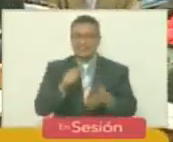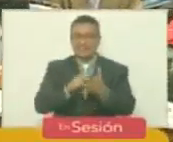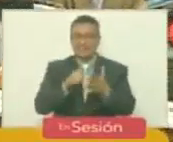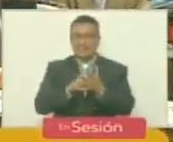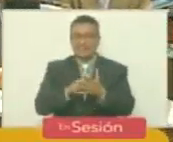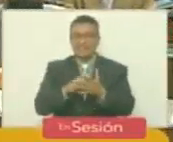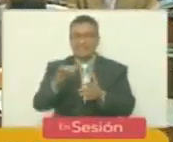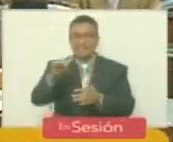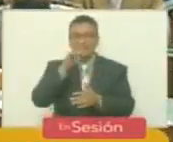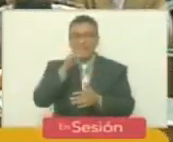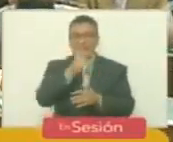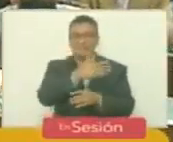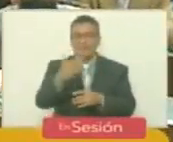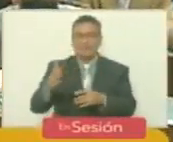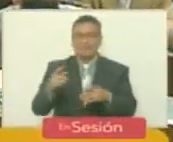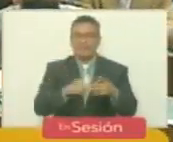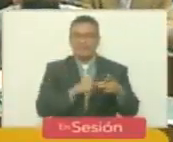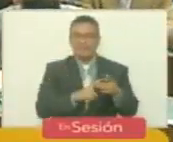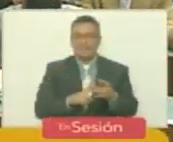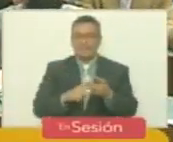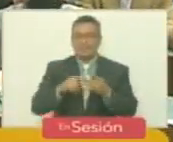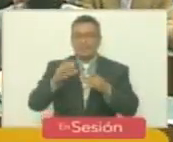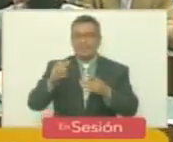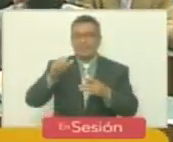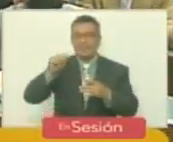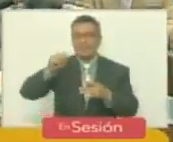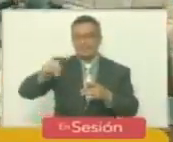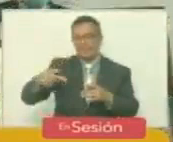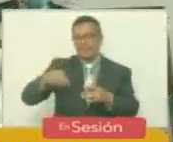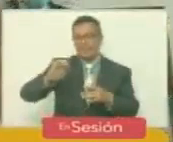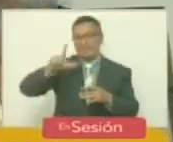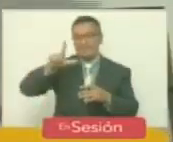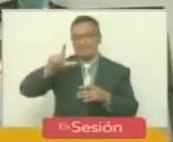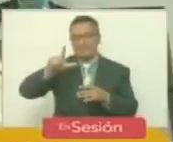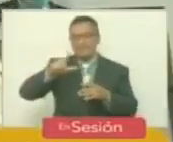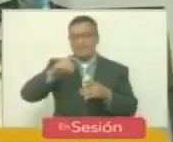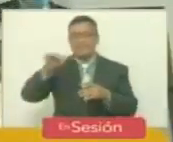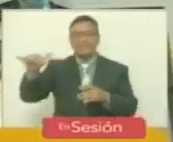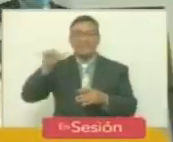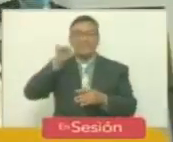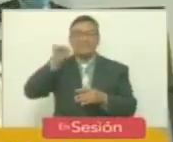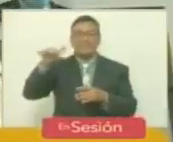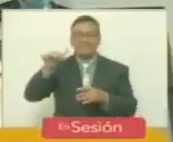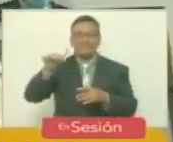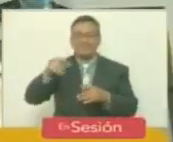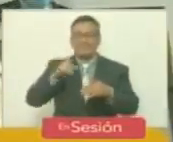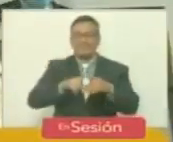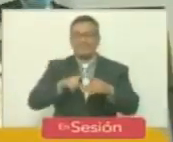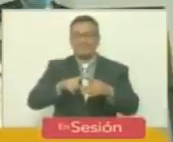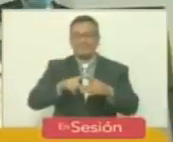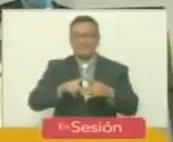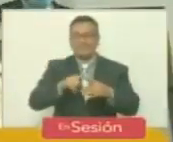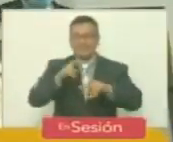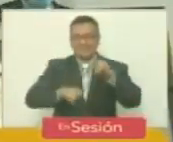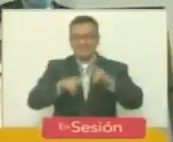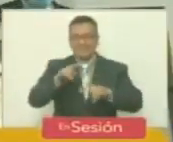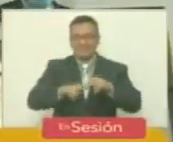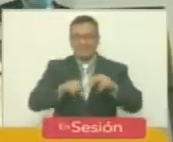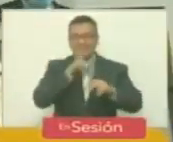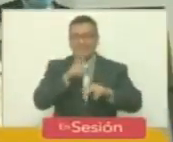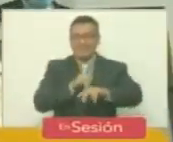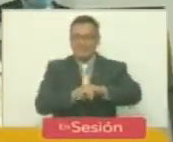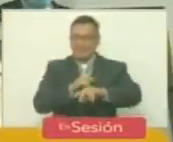información a los diputados Ángelo Canto Azuaje, quien denunció una supuesta construcción irregular